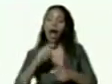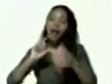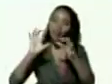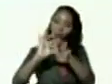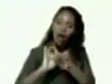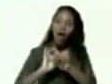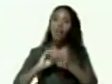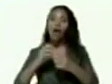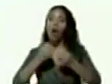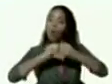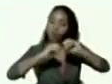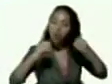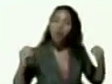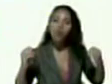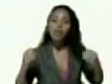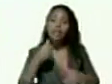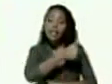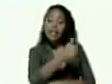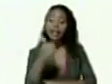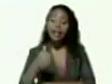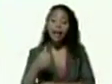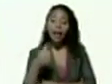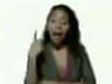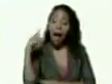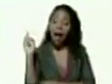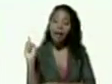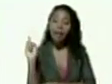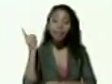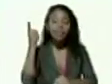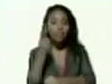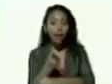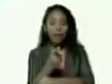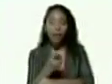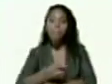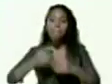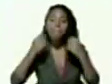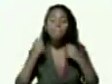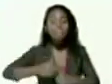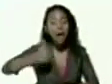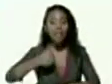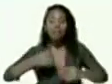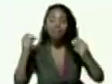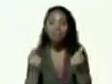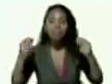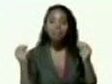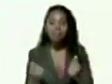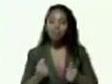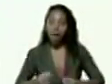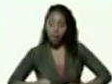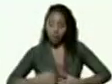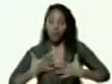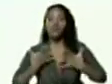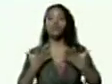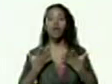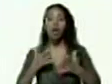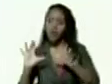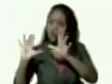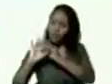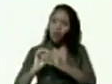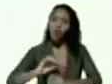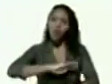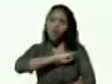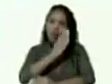y cada vez debe estar más movilizada más motivada más unida